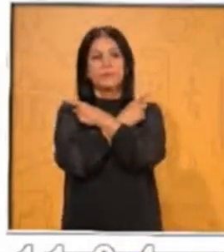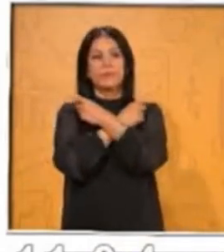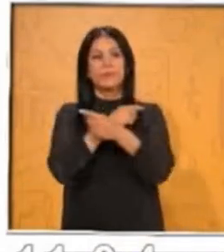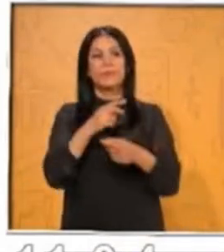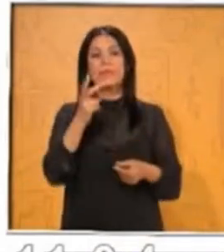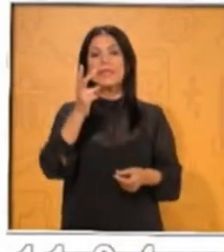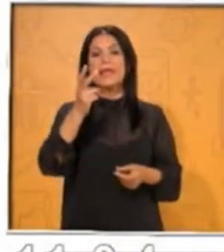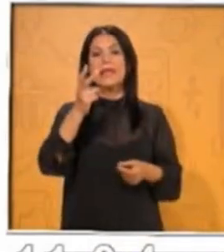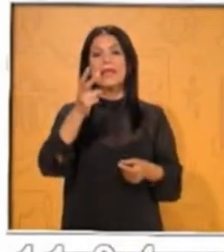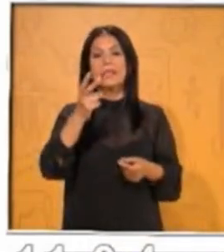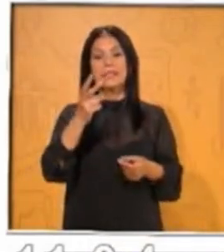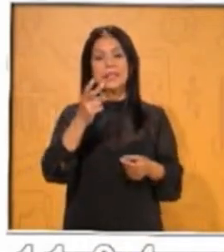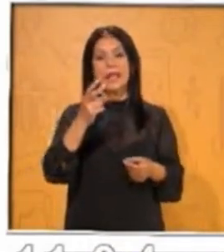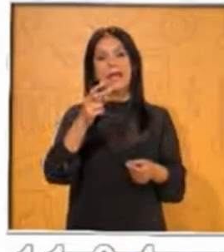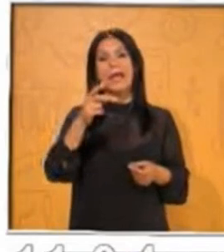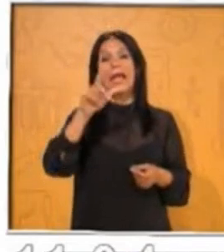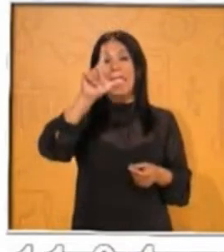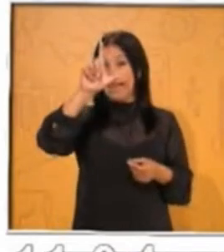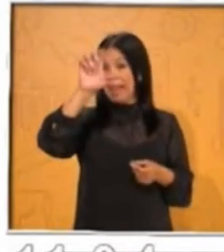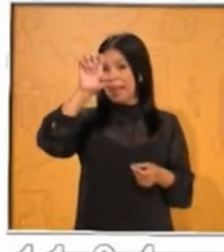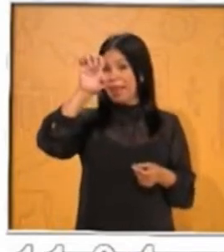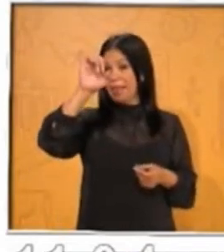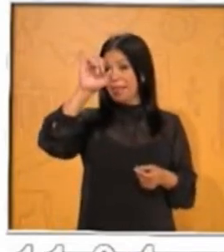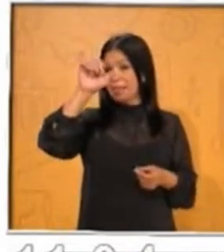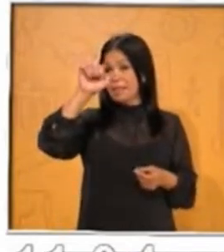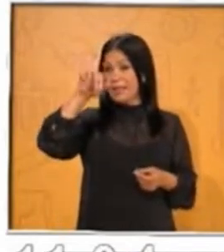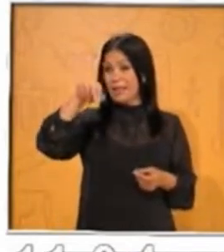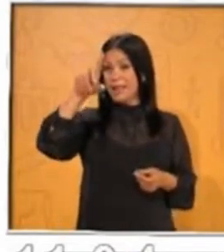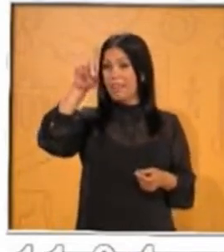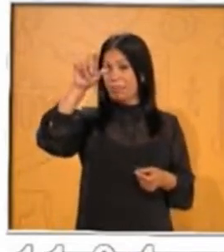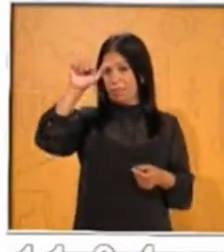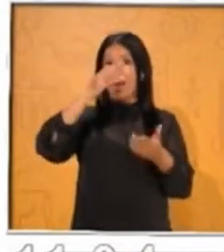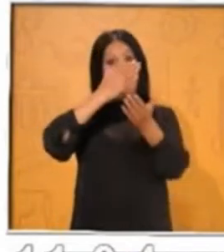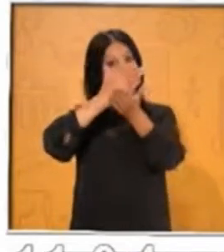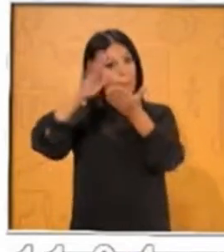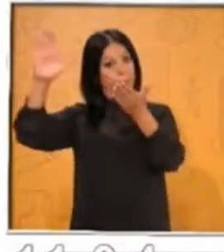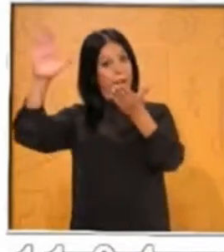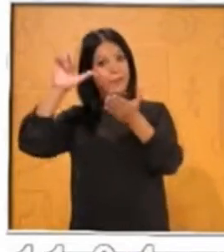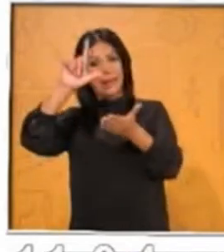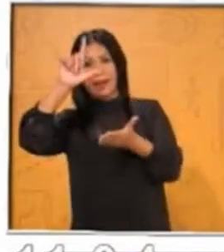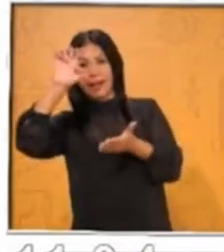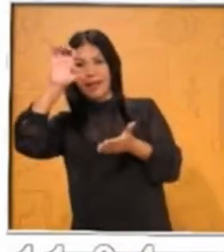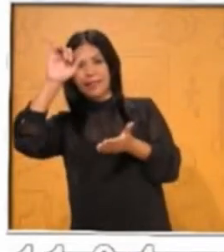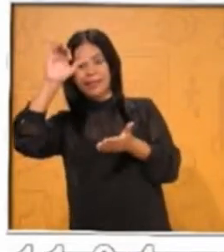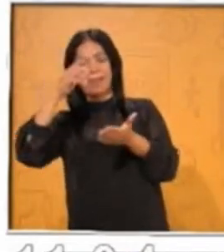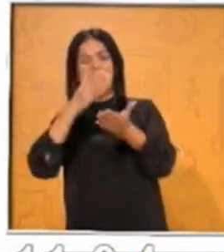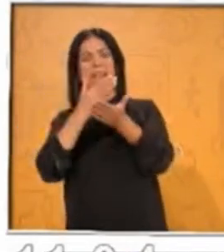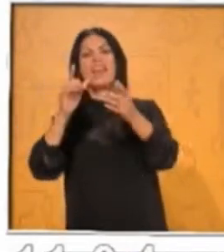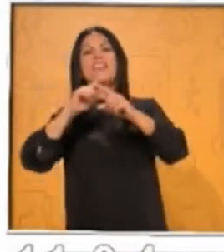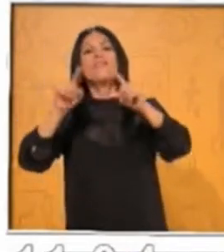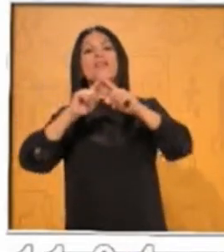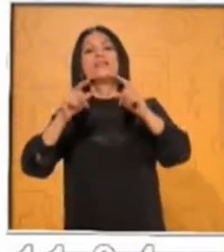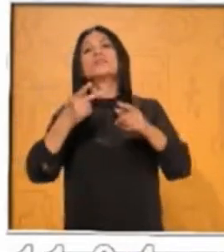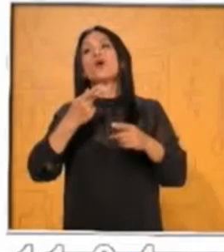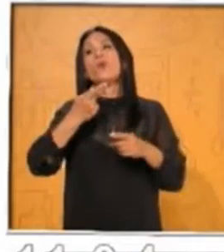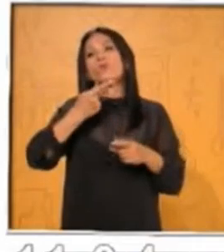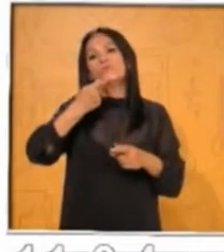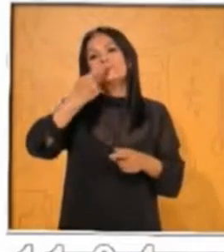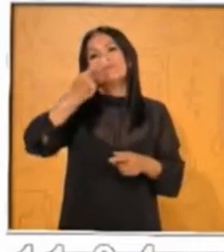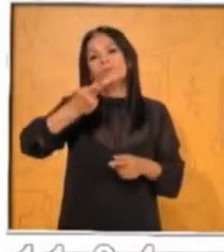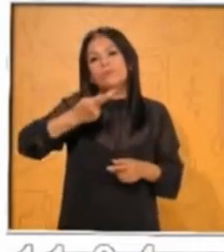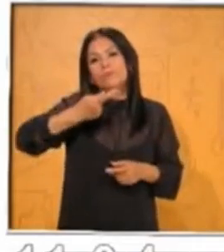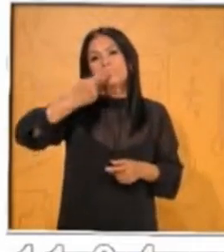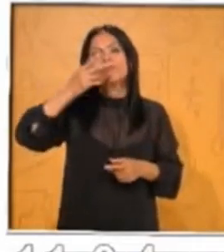transmitiendo de forma oral, se va contando de generación en generación, es parte de la cultura del pueblo y